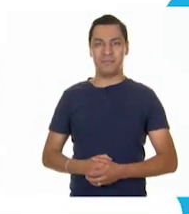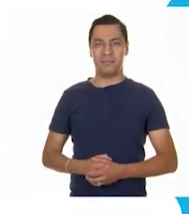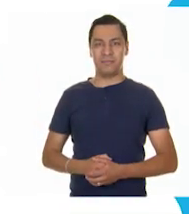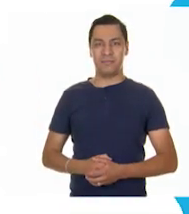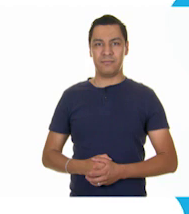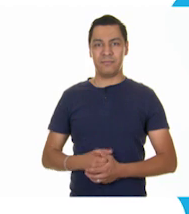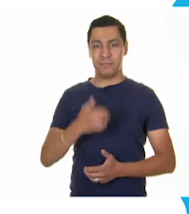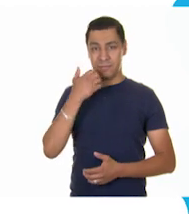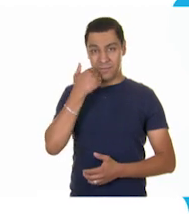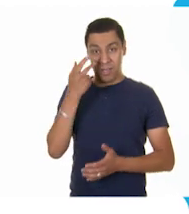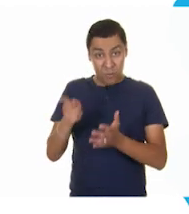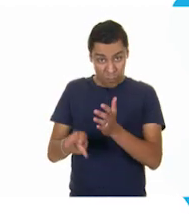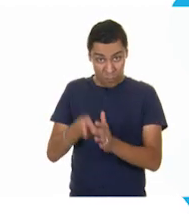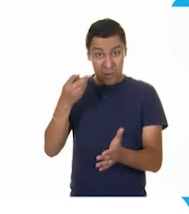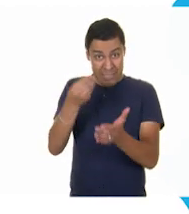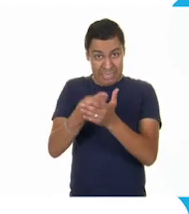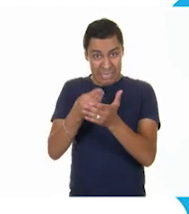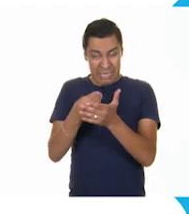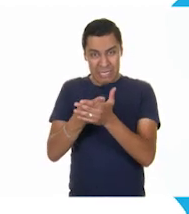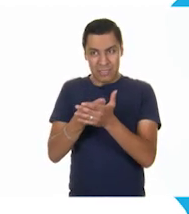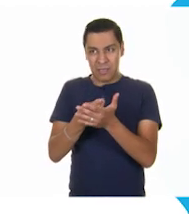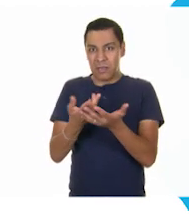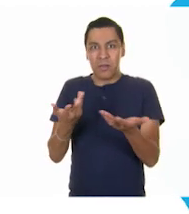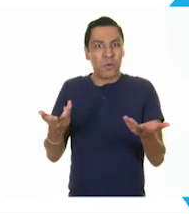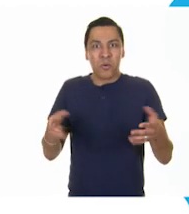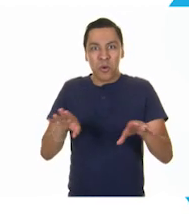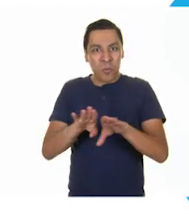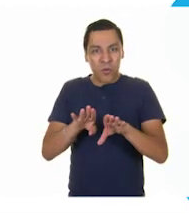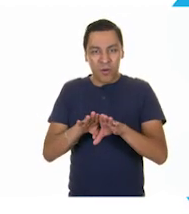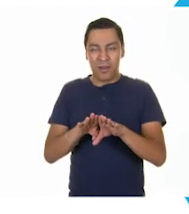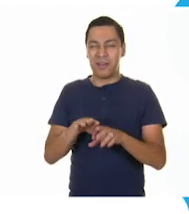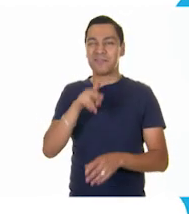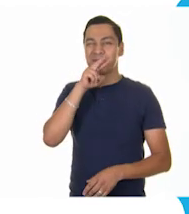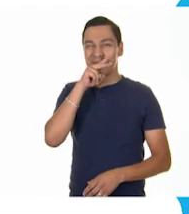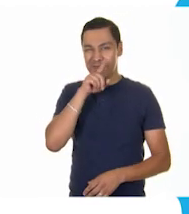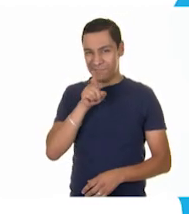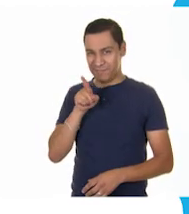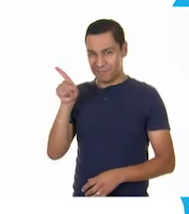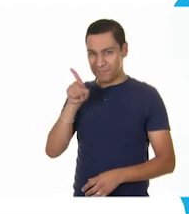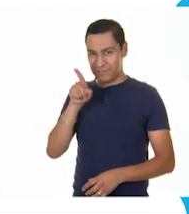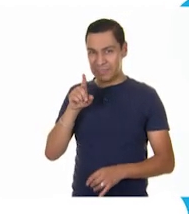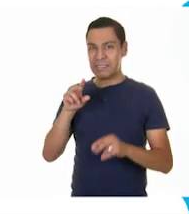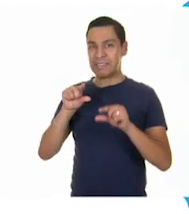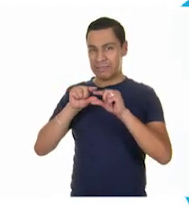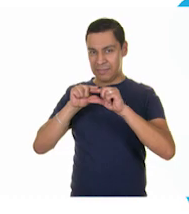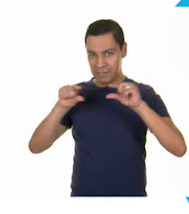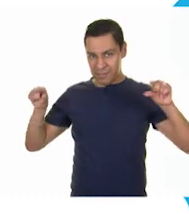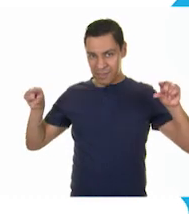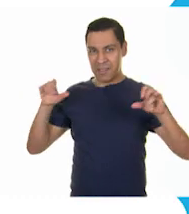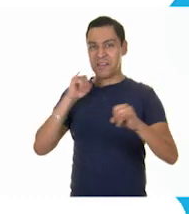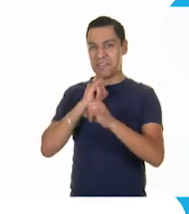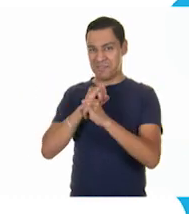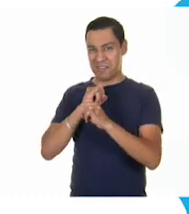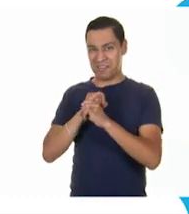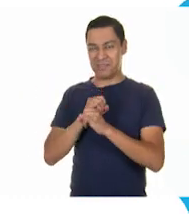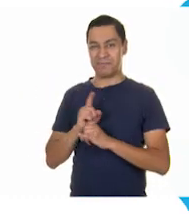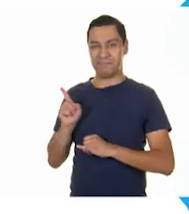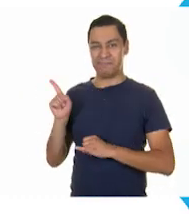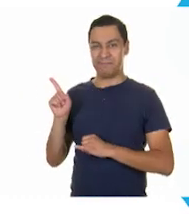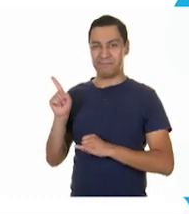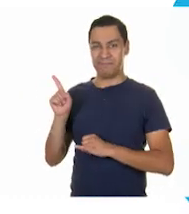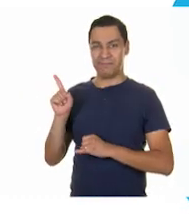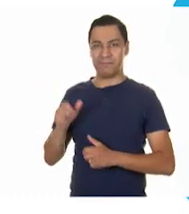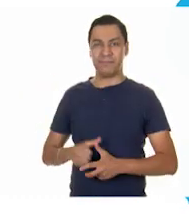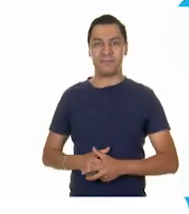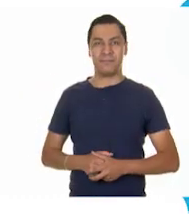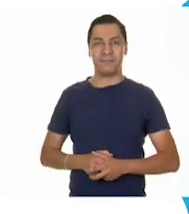Si quieres volver a ver los programas de Aprende en Casa 3, los puedes encontrar en la siguiente liga, aprendencasa.cep